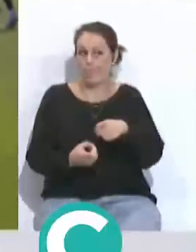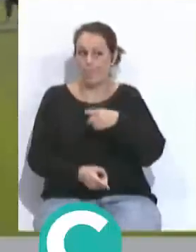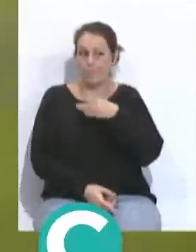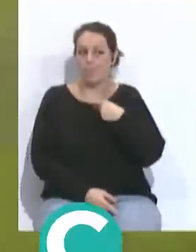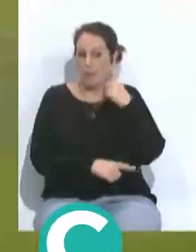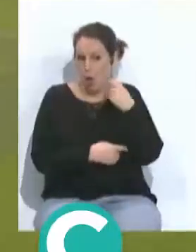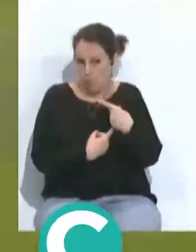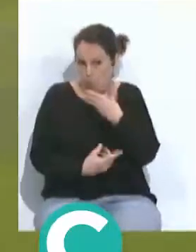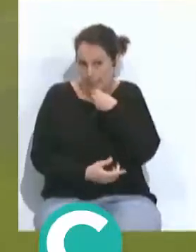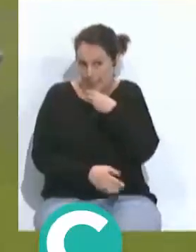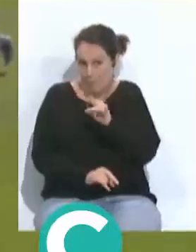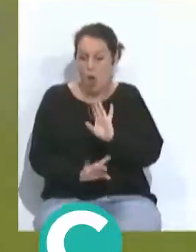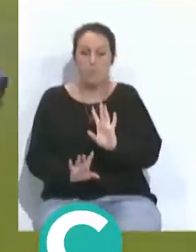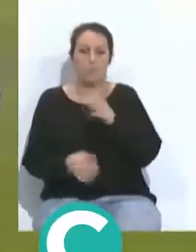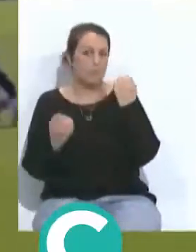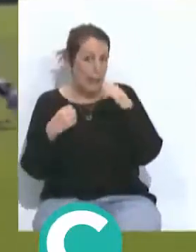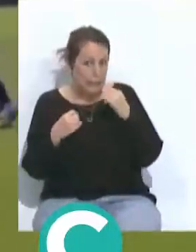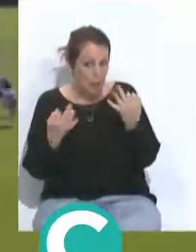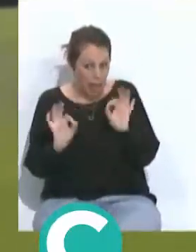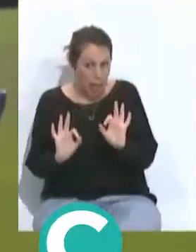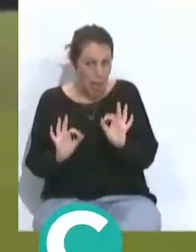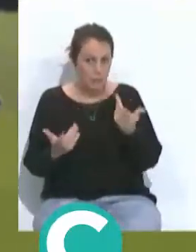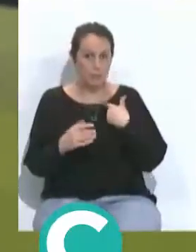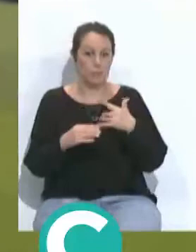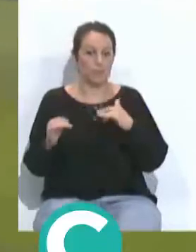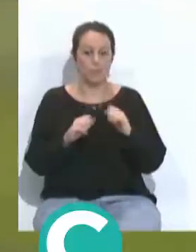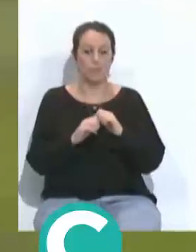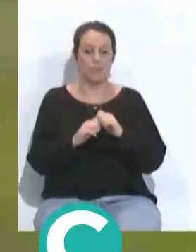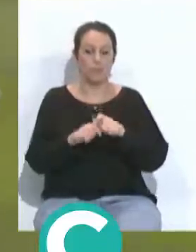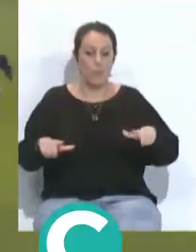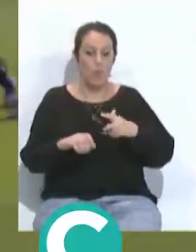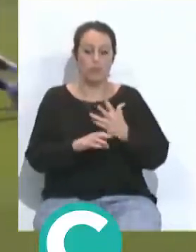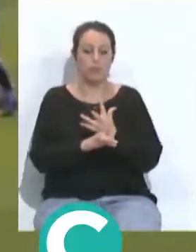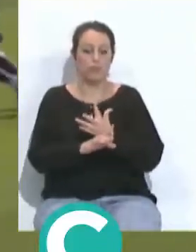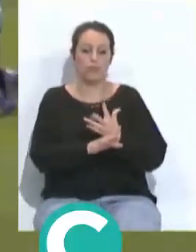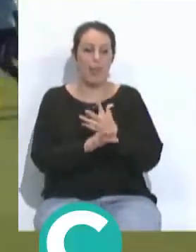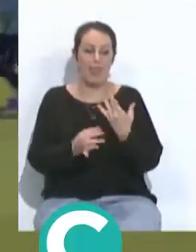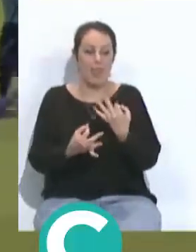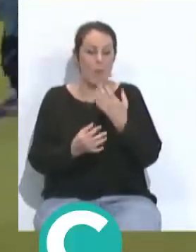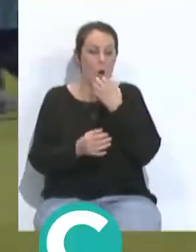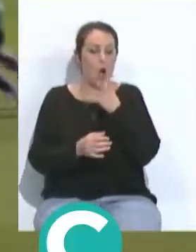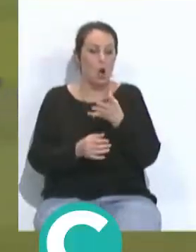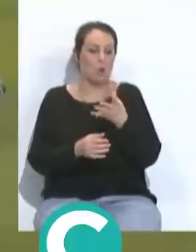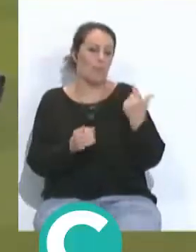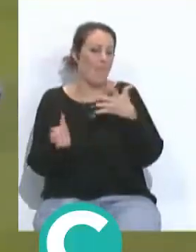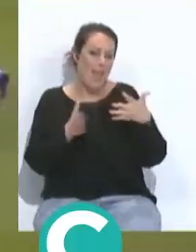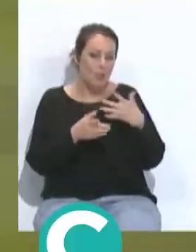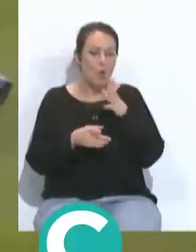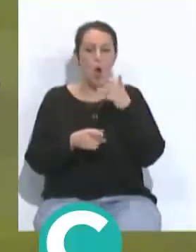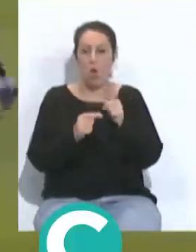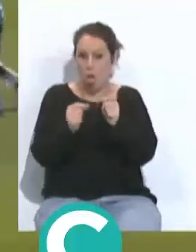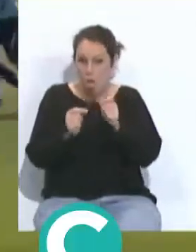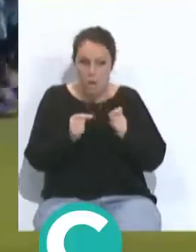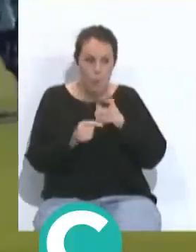bonito la tradición, pero que también es que es práctico, que es que el Cádiz tiene que entrenar en el campo por lo que tú estás hablando, por dimensiones, por el viento, por muchas